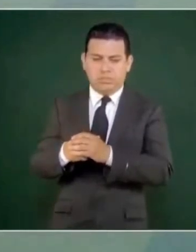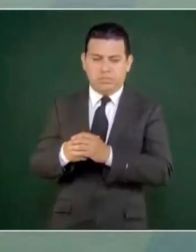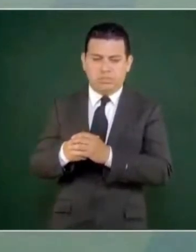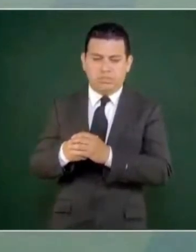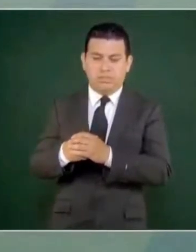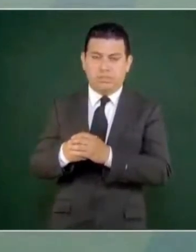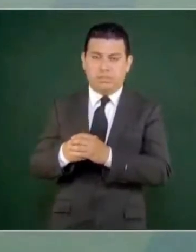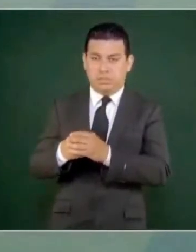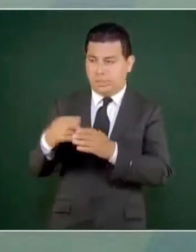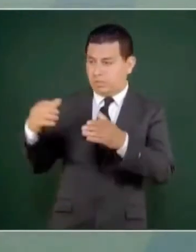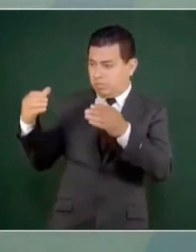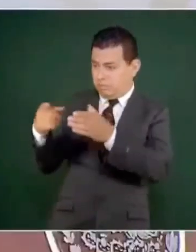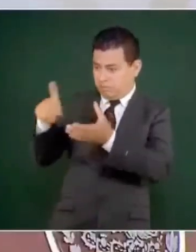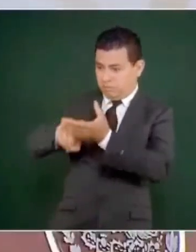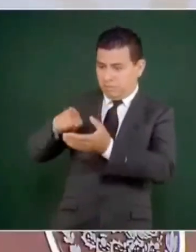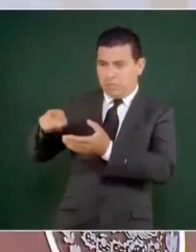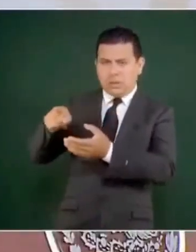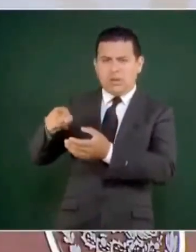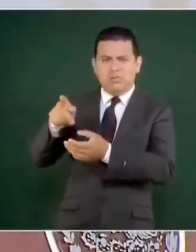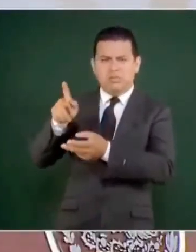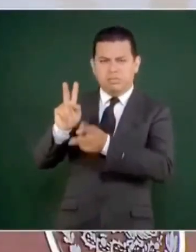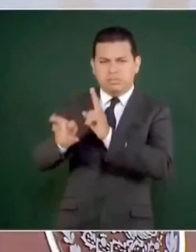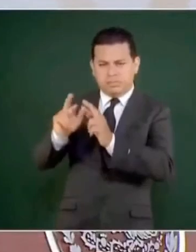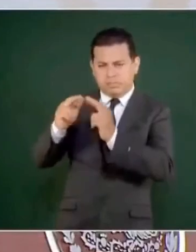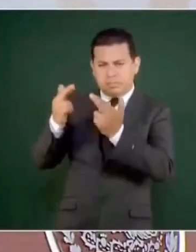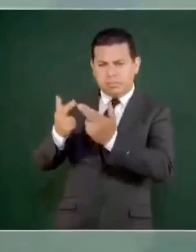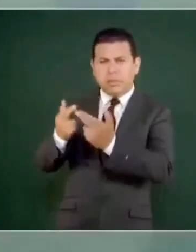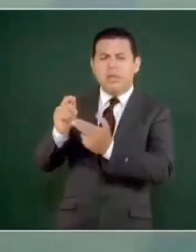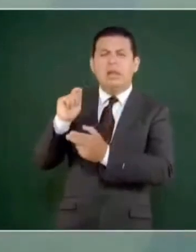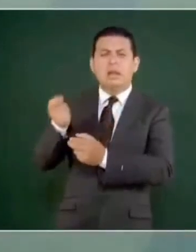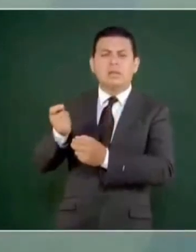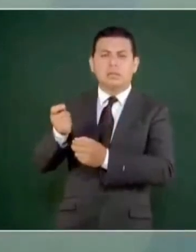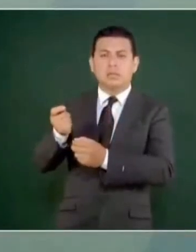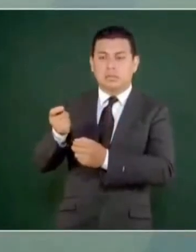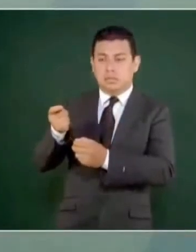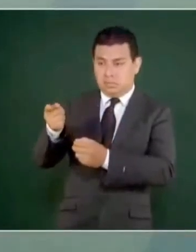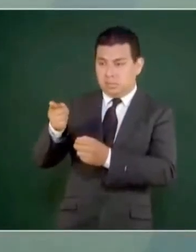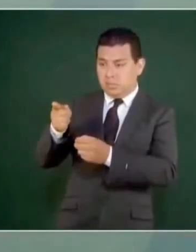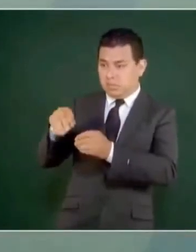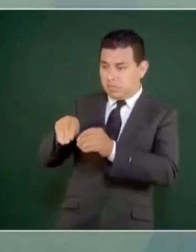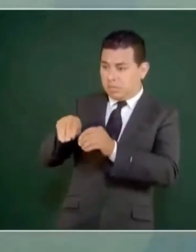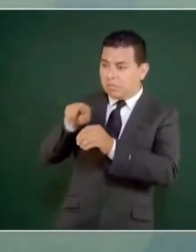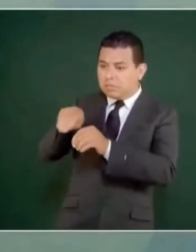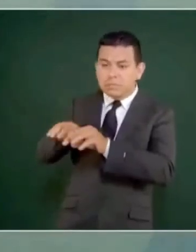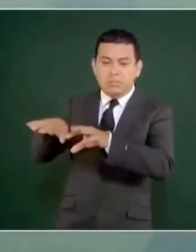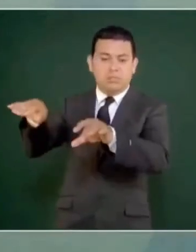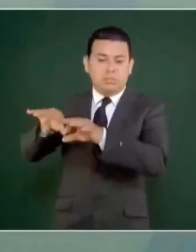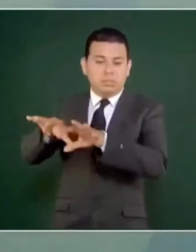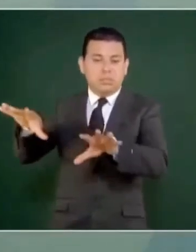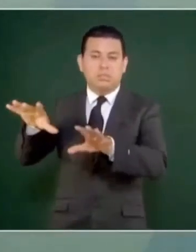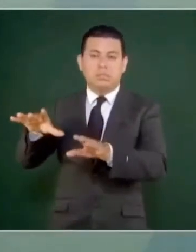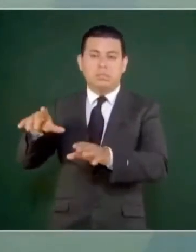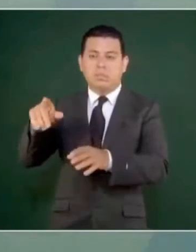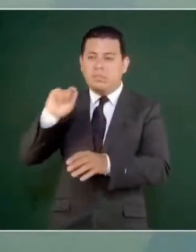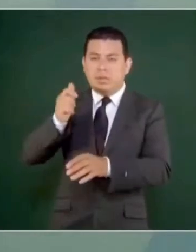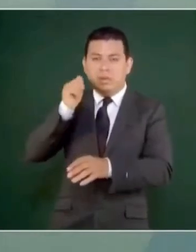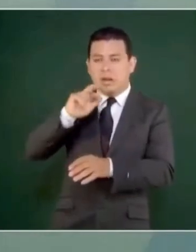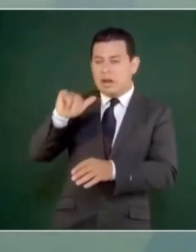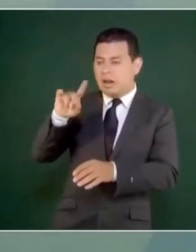Ayotzinapa, el Universal, el Reforma,